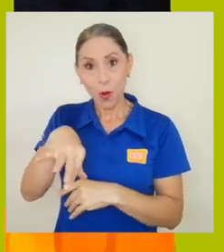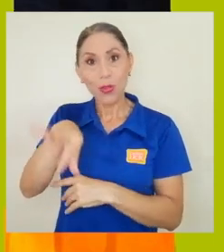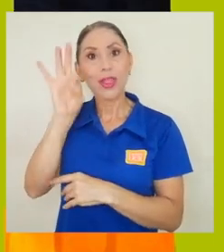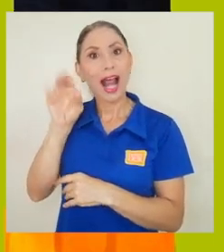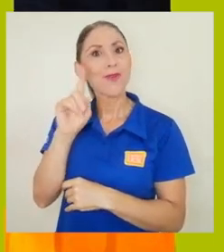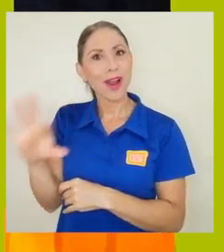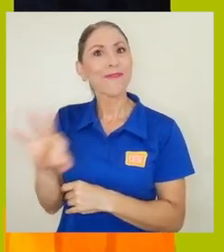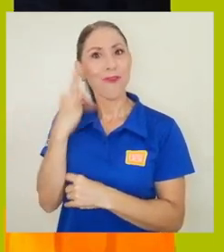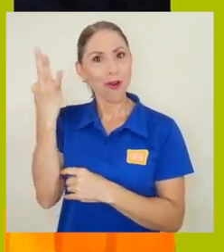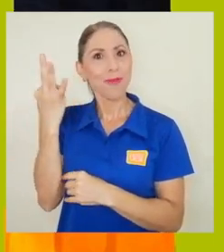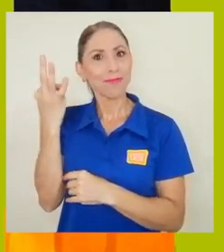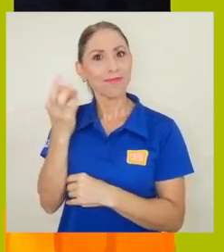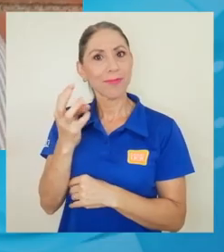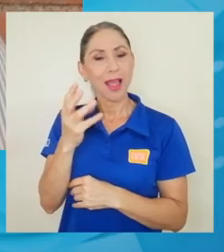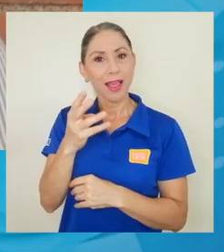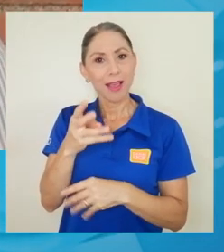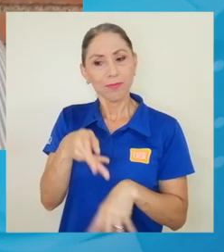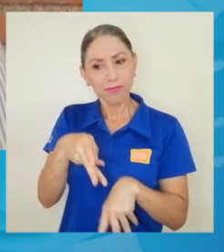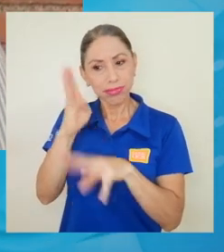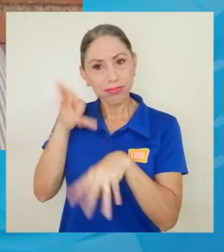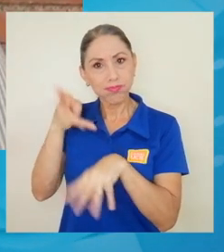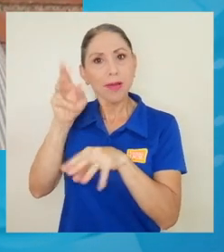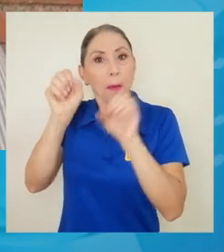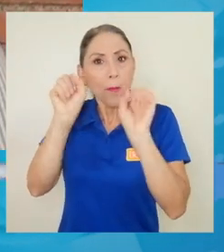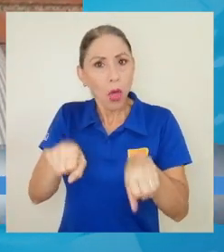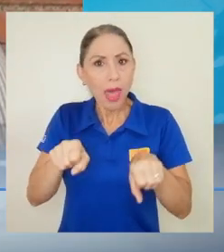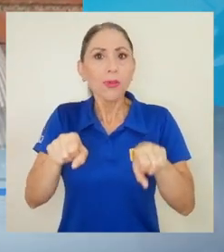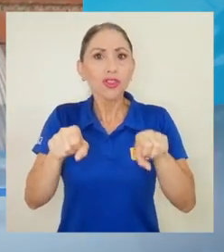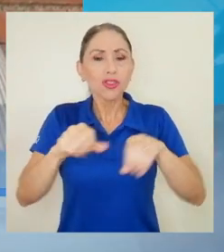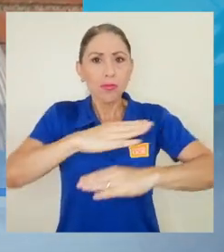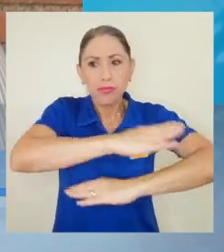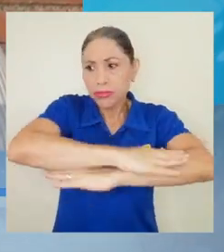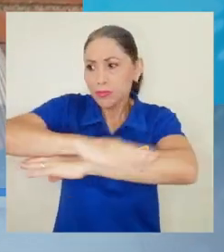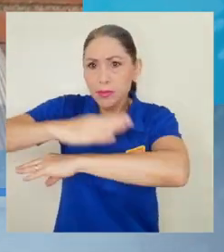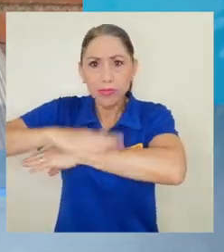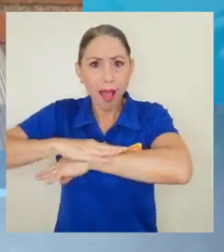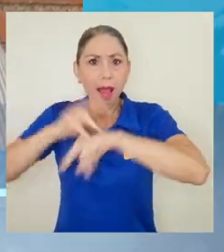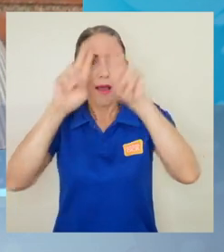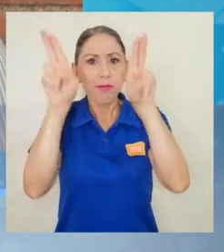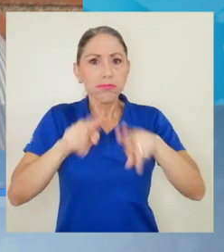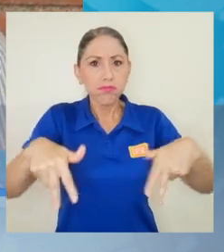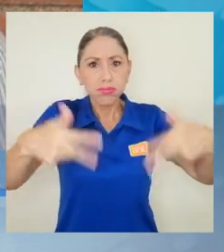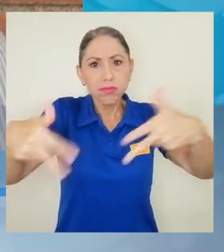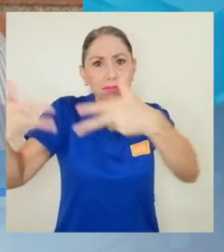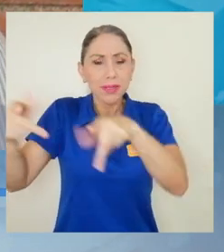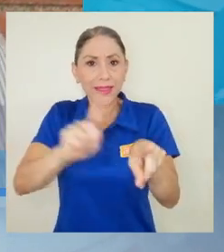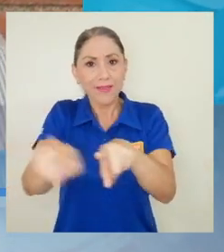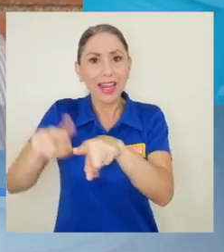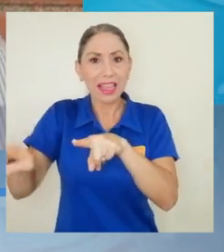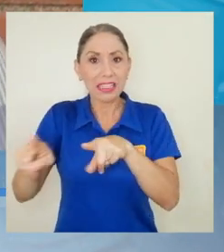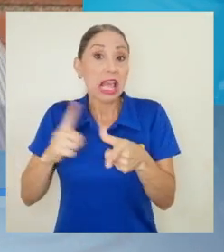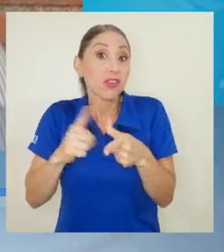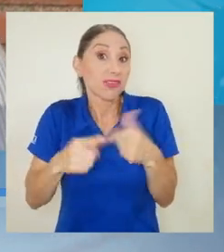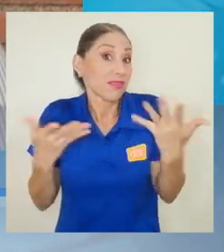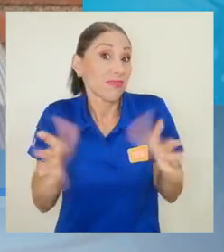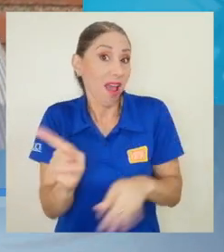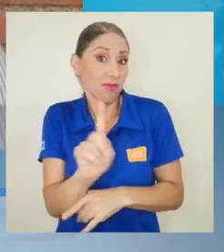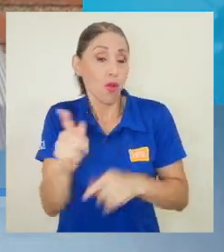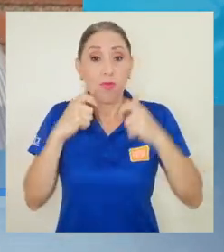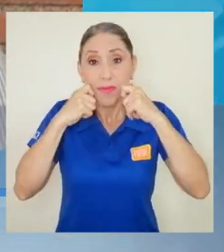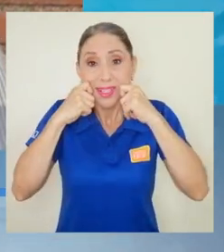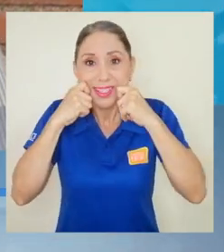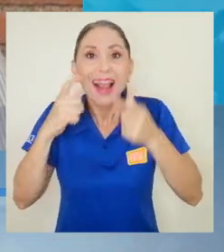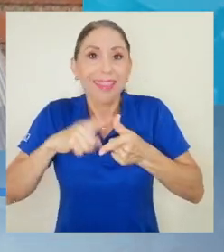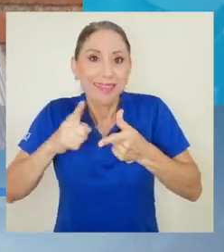medio de la cual nosotros podíamos tener los stands virtuales de cada uno de los equipos. Entonces, pues simplemente que en lugar de hacerlo presencial